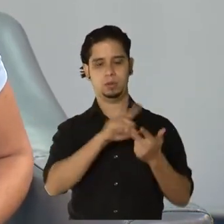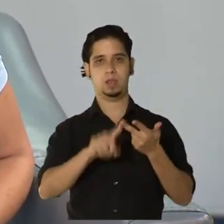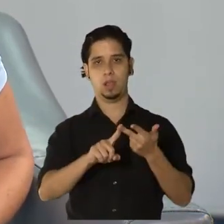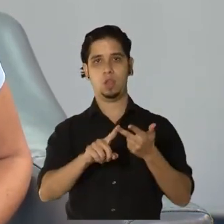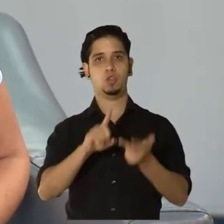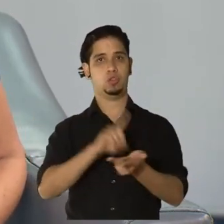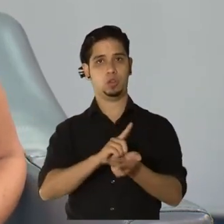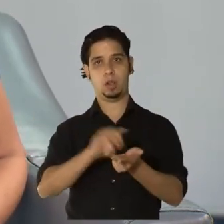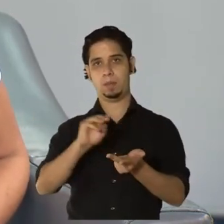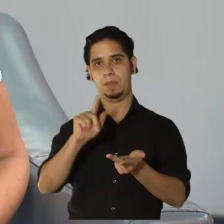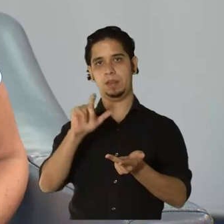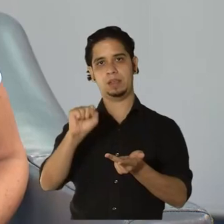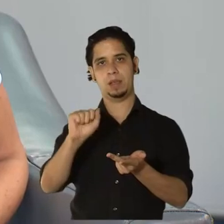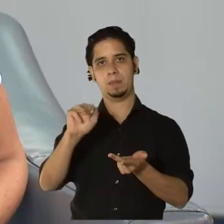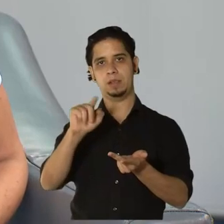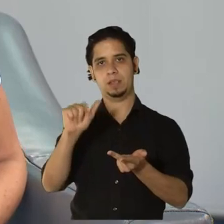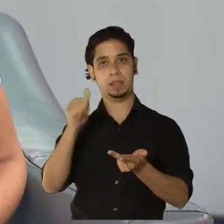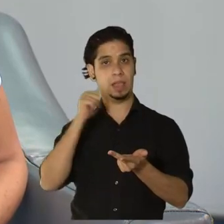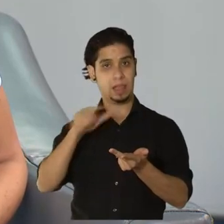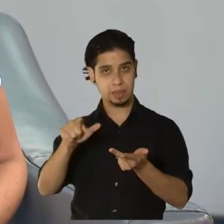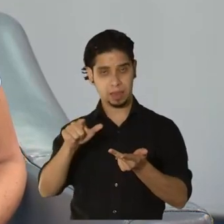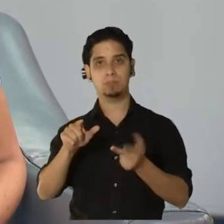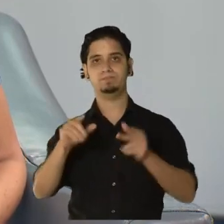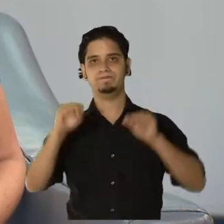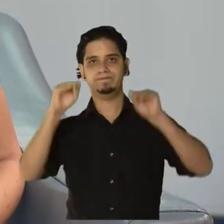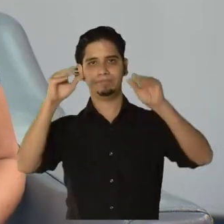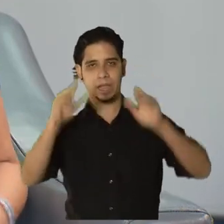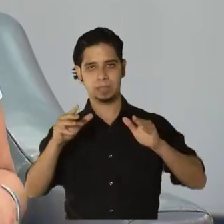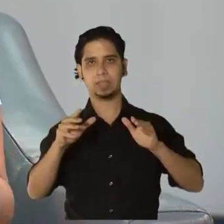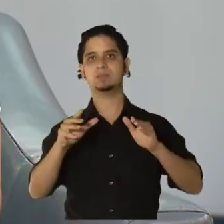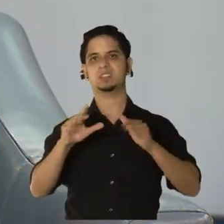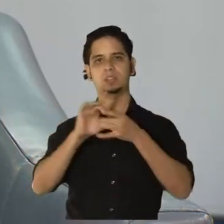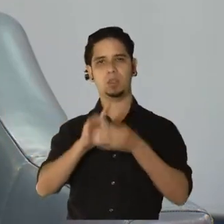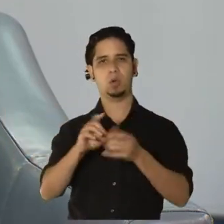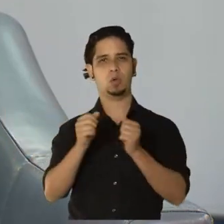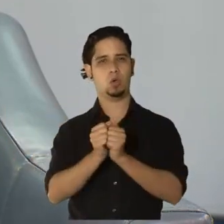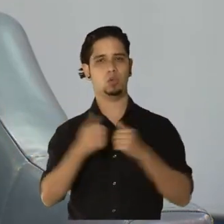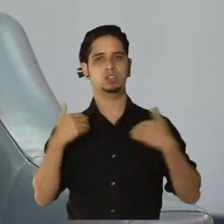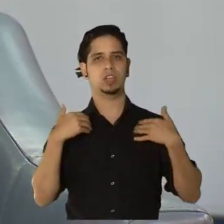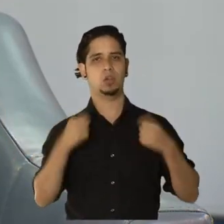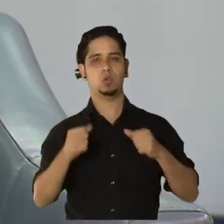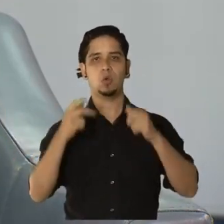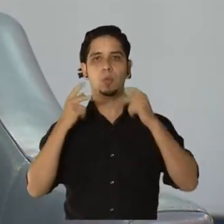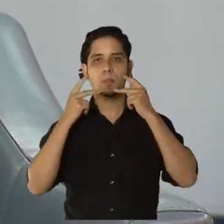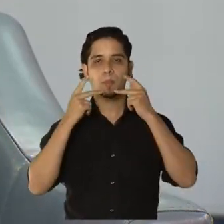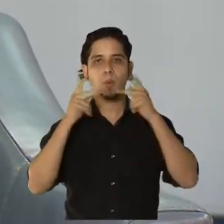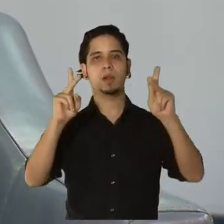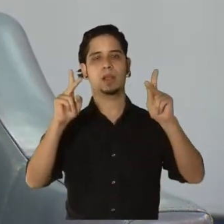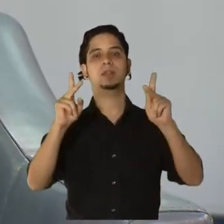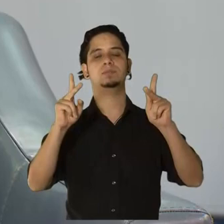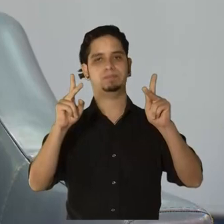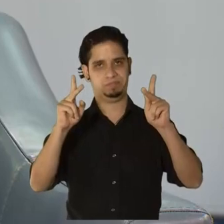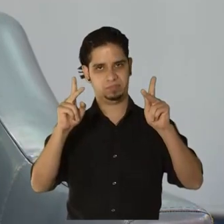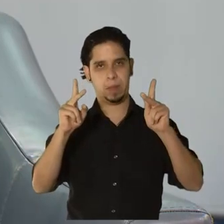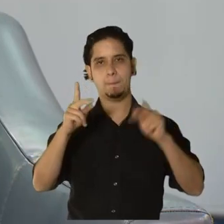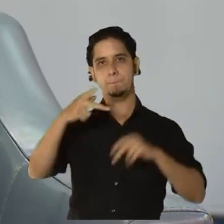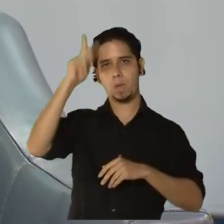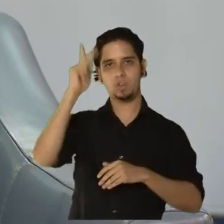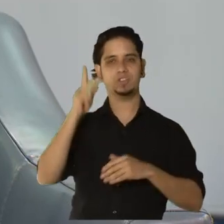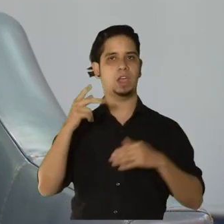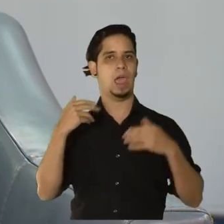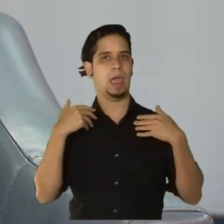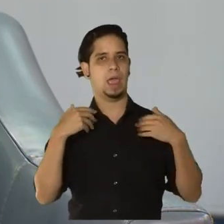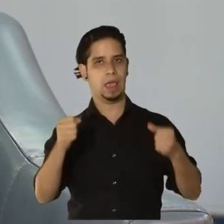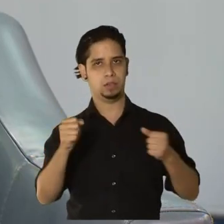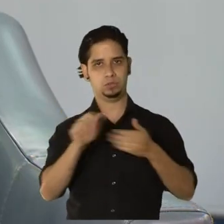a la doctora Melissa Marzán, catedrática auxiliar en el programa de salud pública de la Ponce Health Sciences University y para